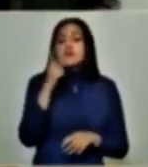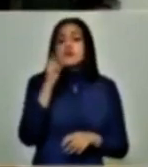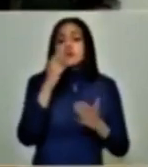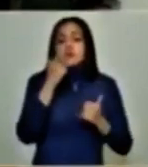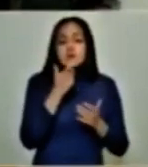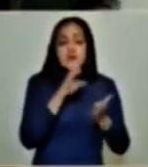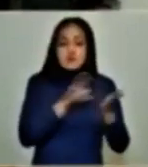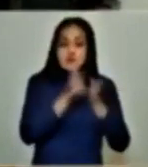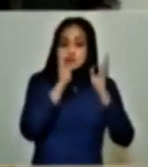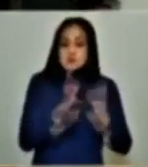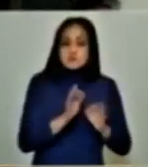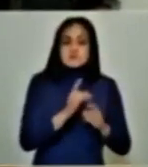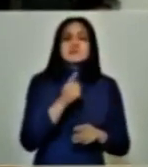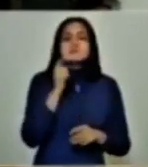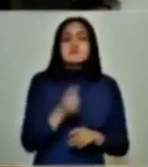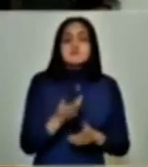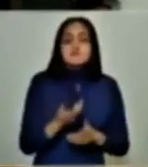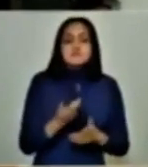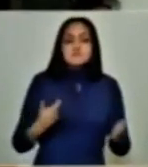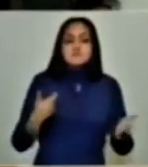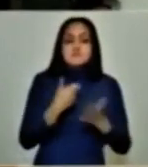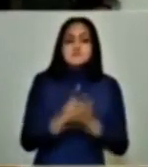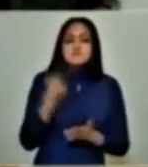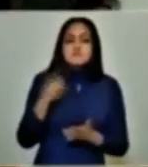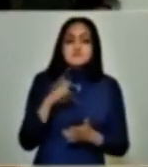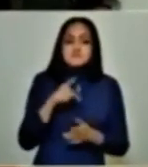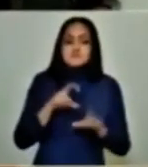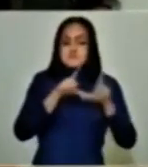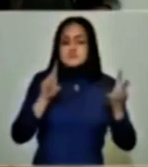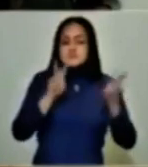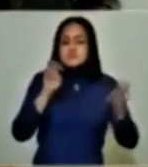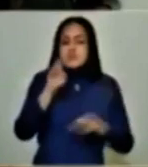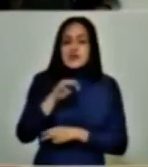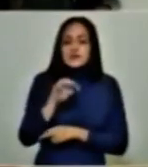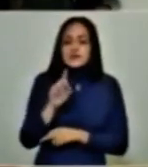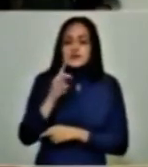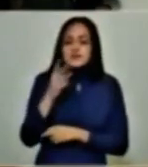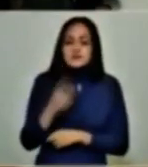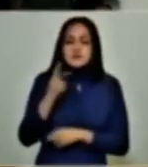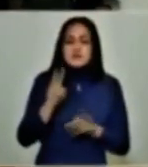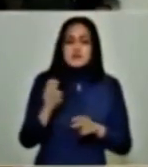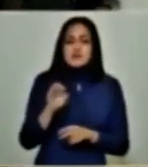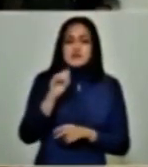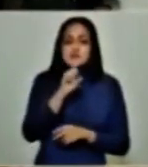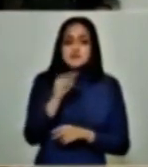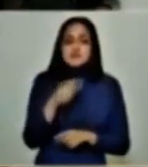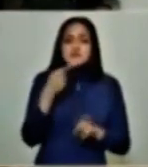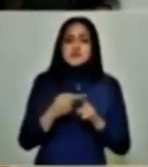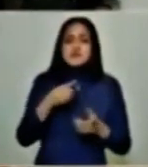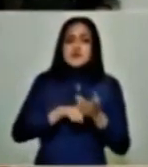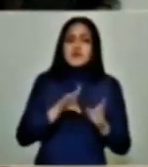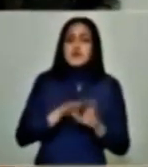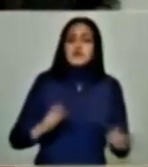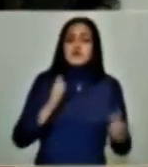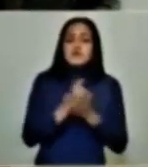etiquetado. ¿Qué quiere decir el recurso etiquetado? Son recursos que vienen del ramo 33, de un fondo que se llama FASA, que es un fondo de